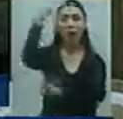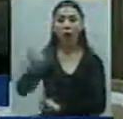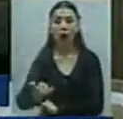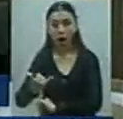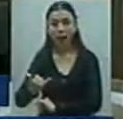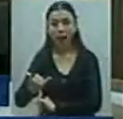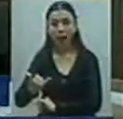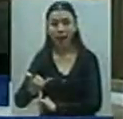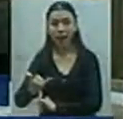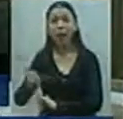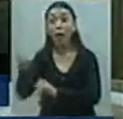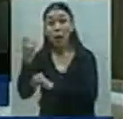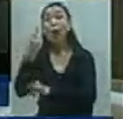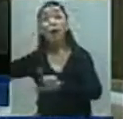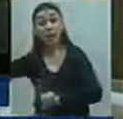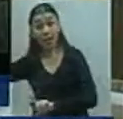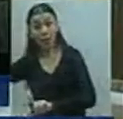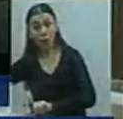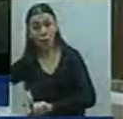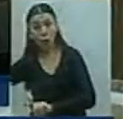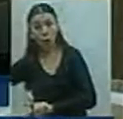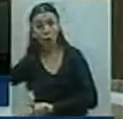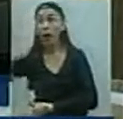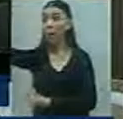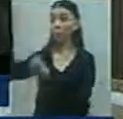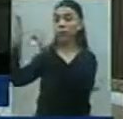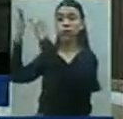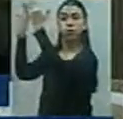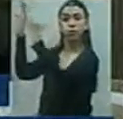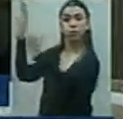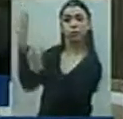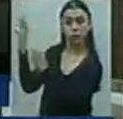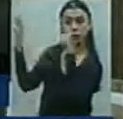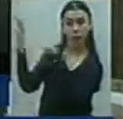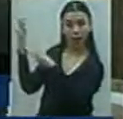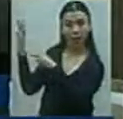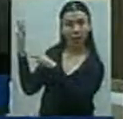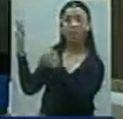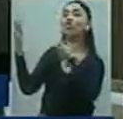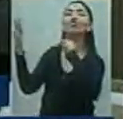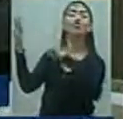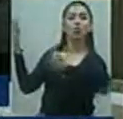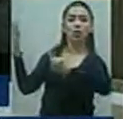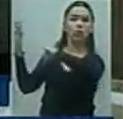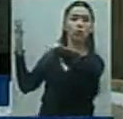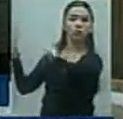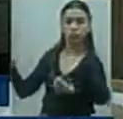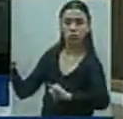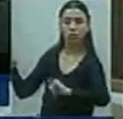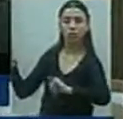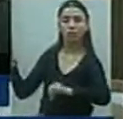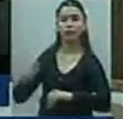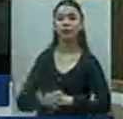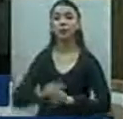Porque han continuado poniendo palos en la rueda en esta gestión. Senadora, viene el Ministro de Industria también, el gobernador, se van a encontrar